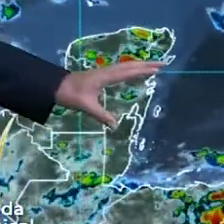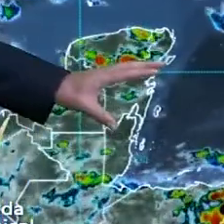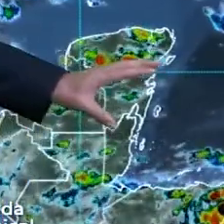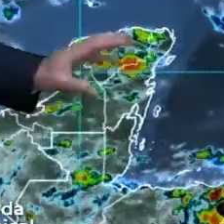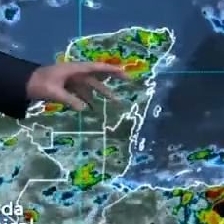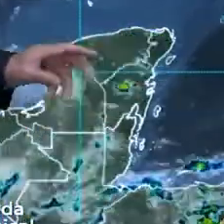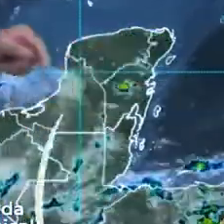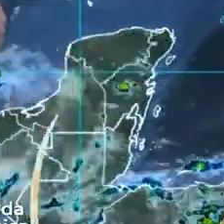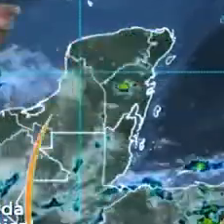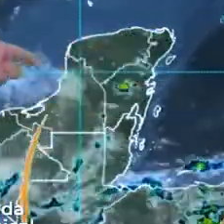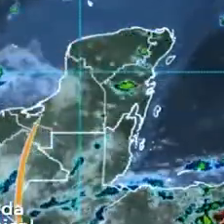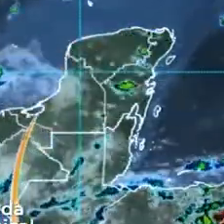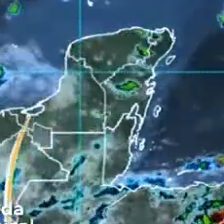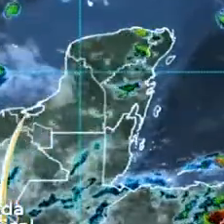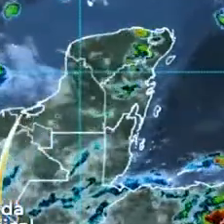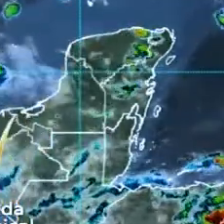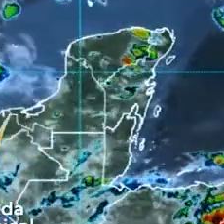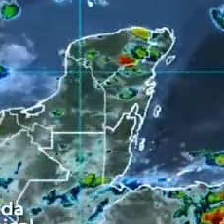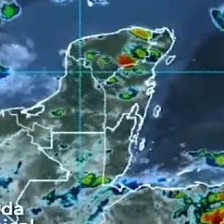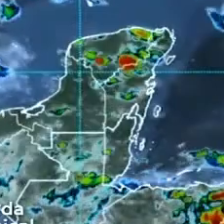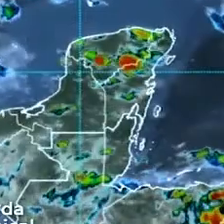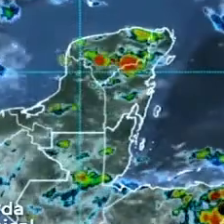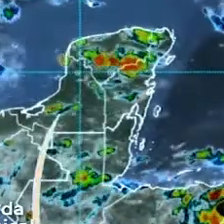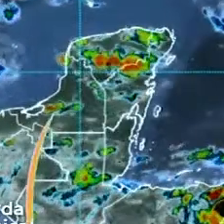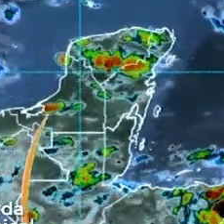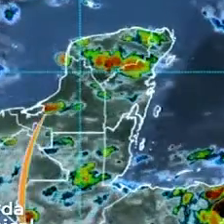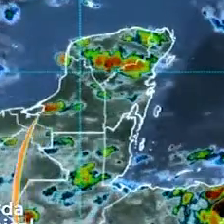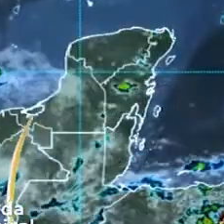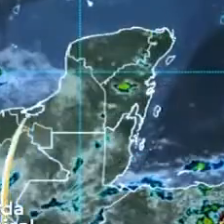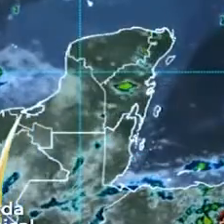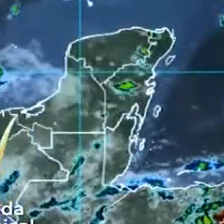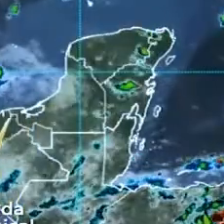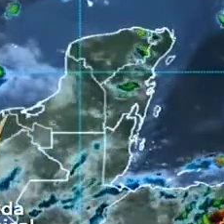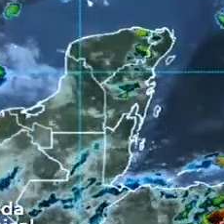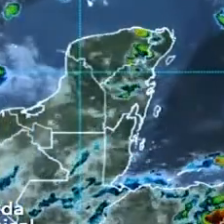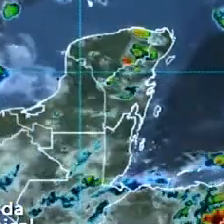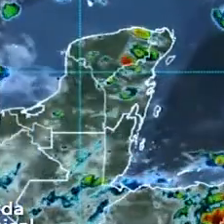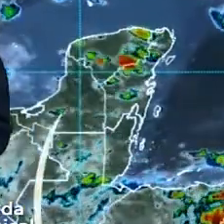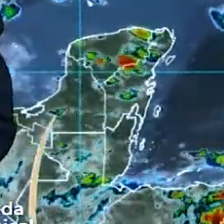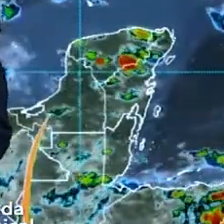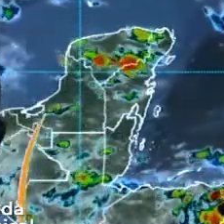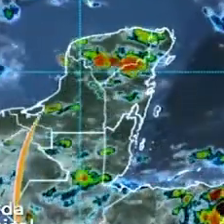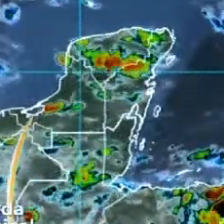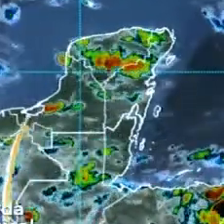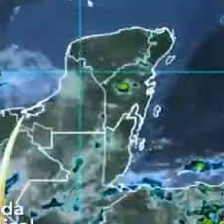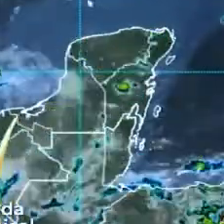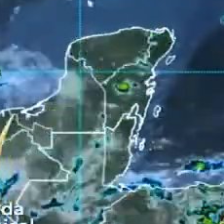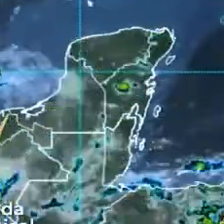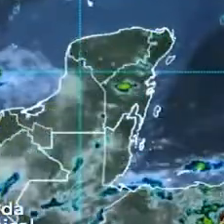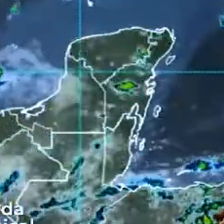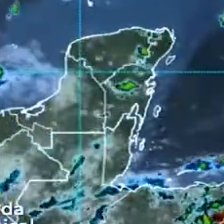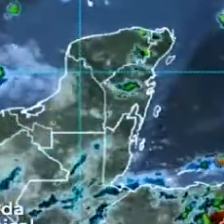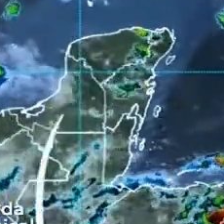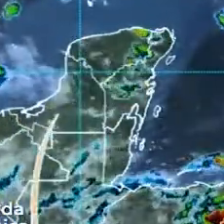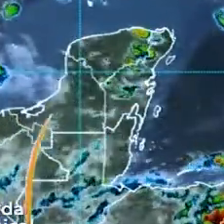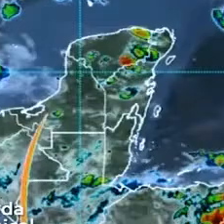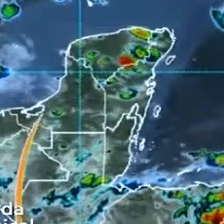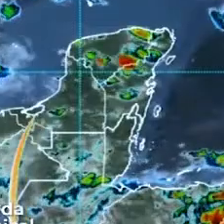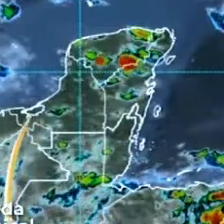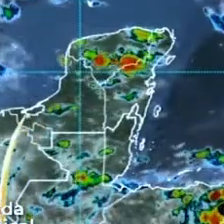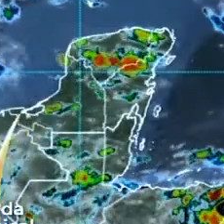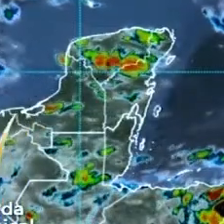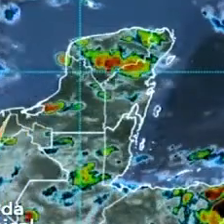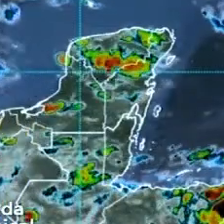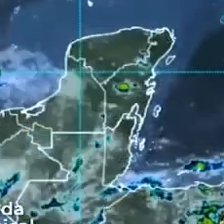La península de Yucatán demoderada ocasionalmente esta precipitación. Y vea usted, tenemos al huracán ya Howard,